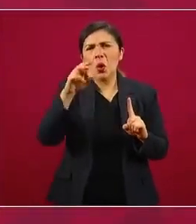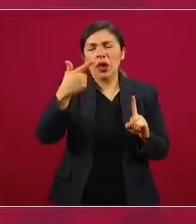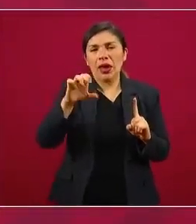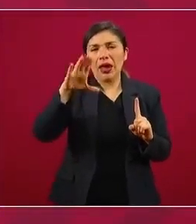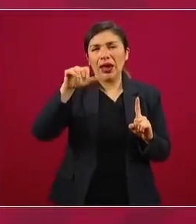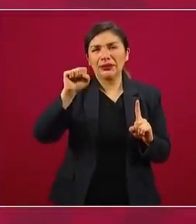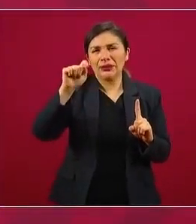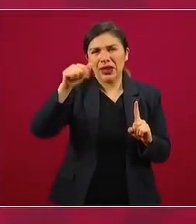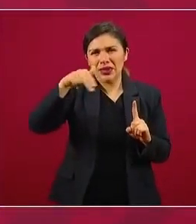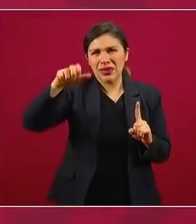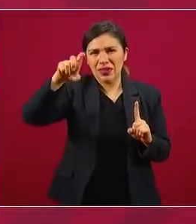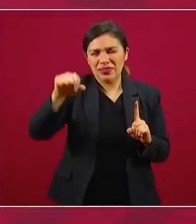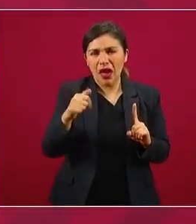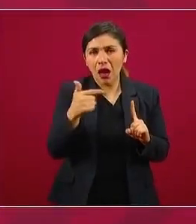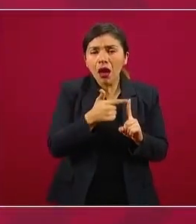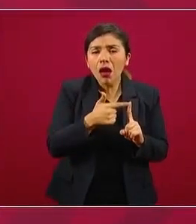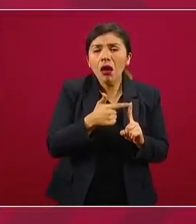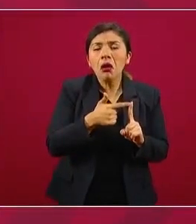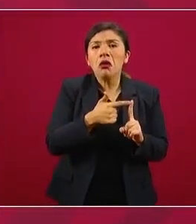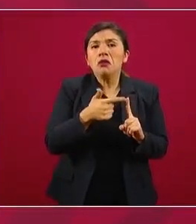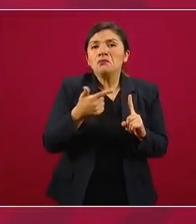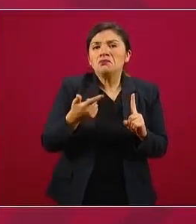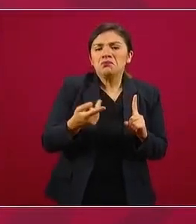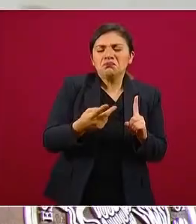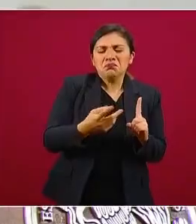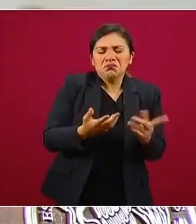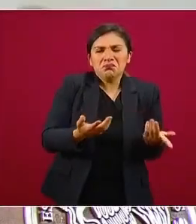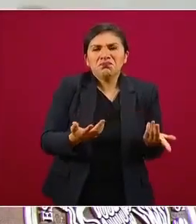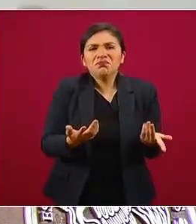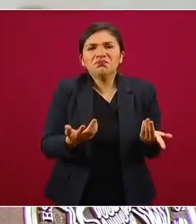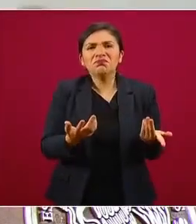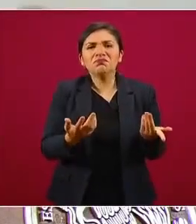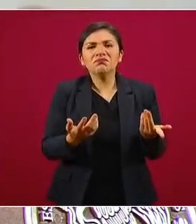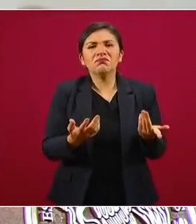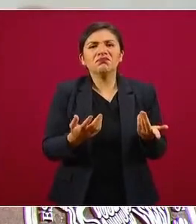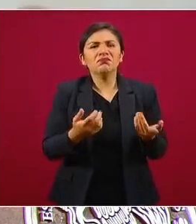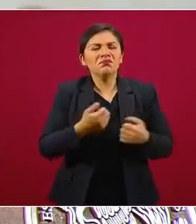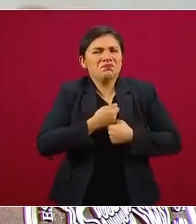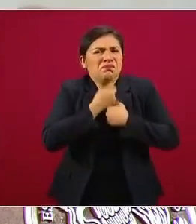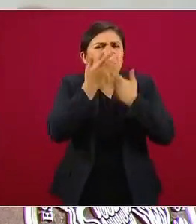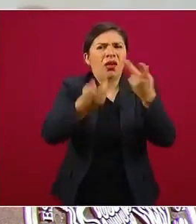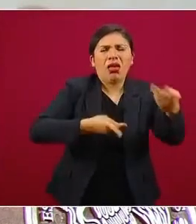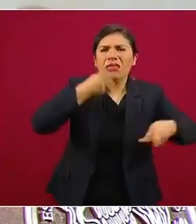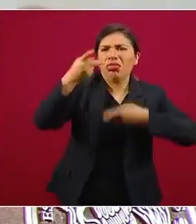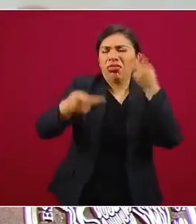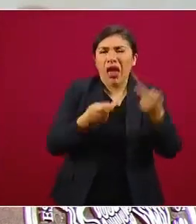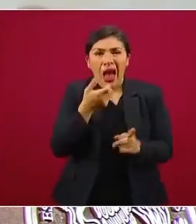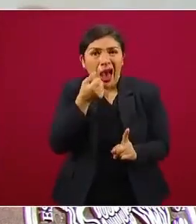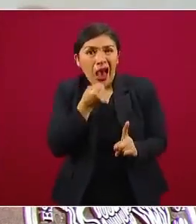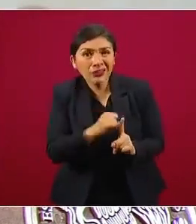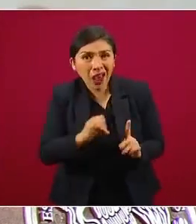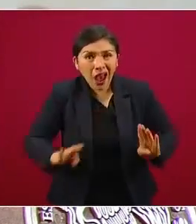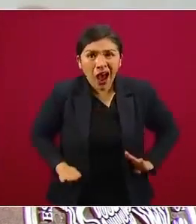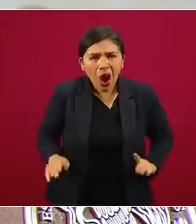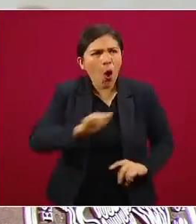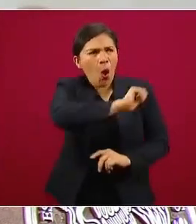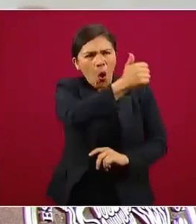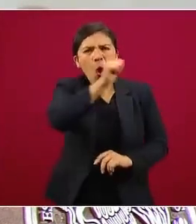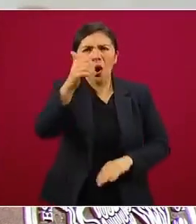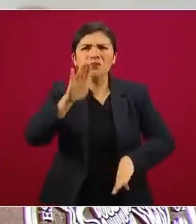se expresa de esa manera y otros,